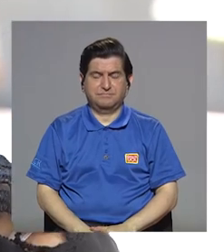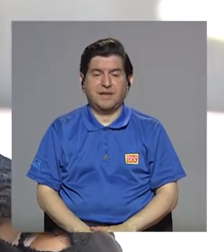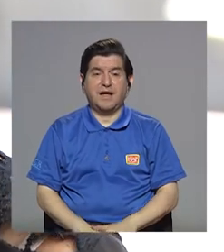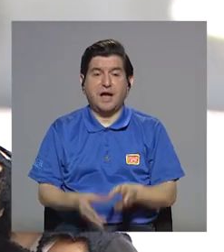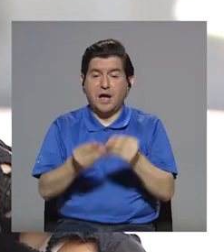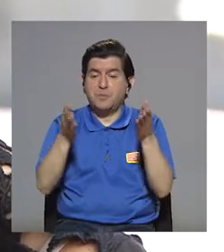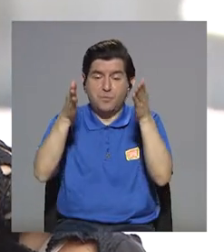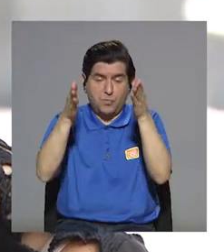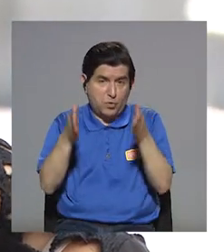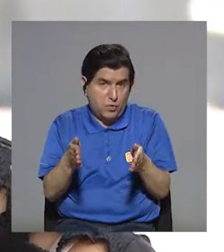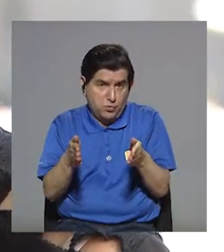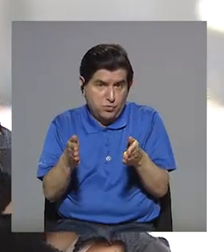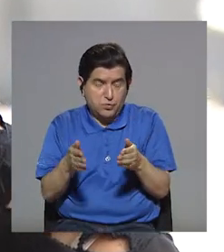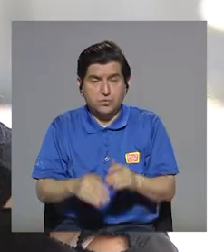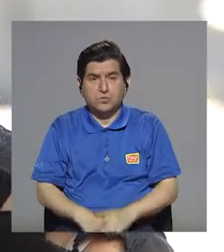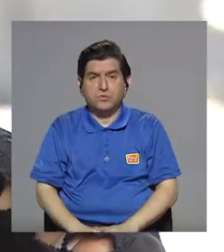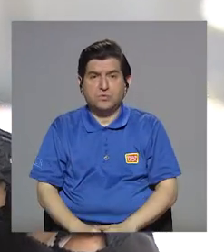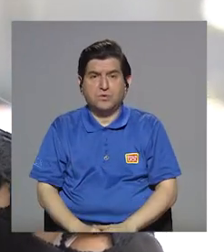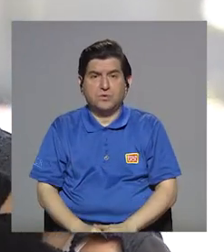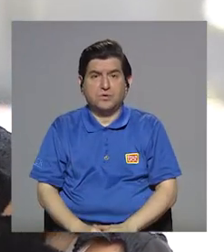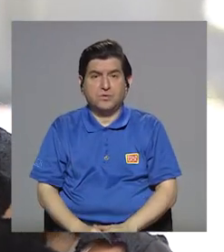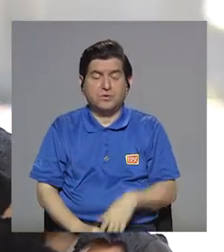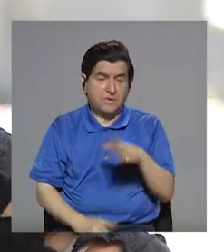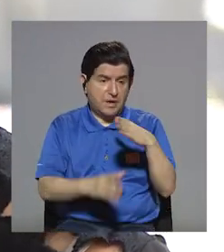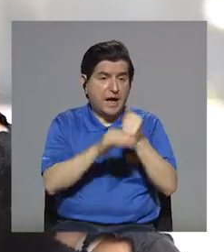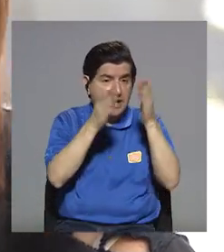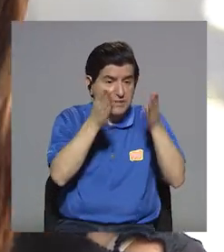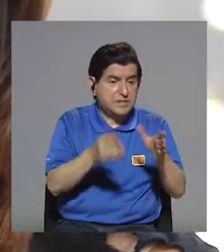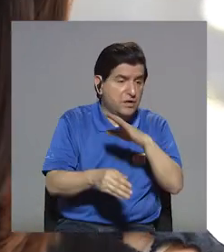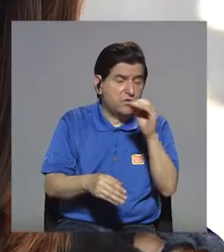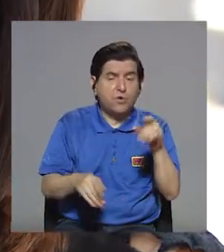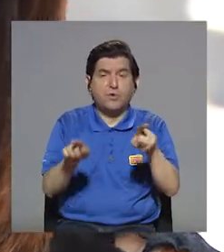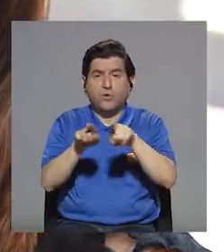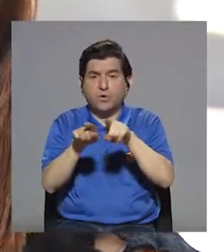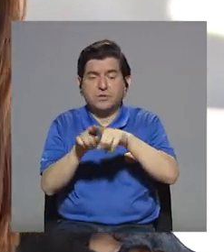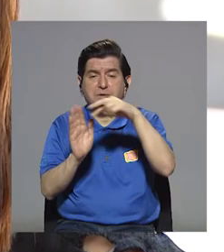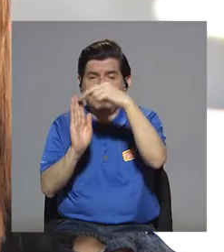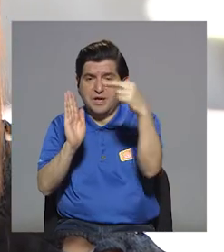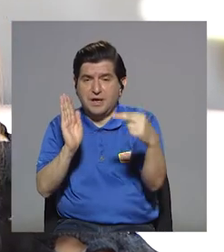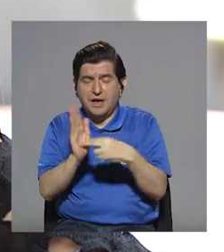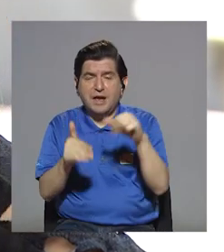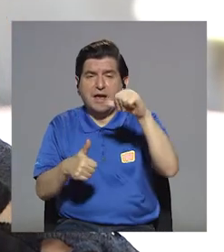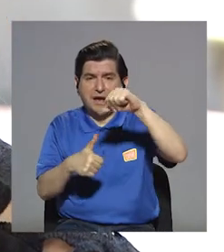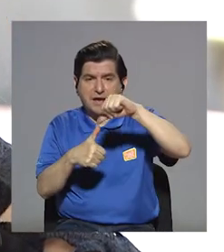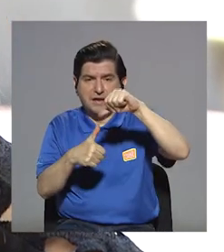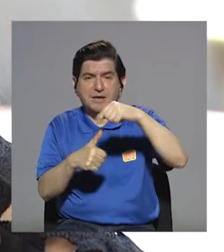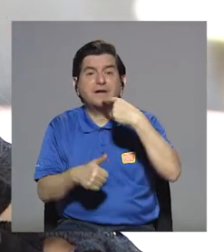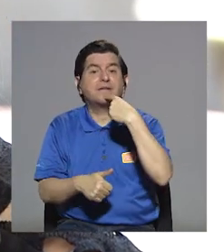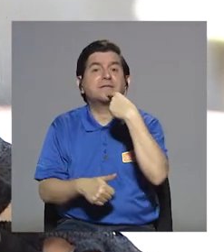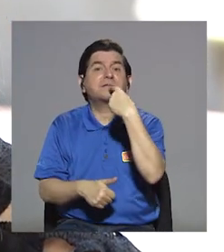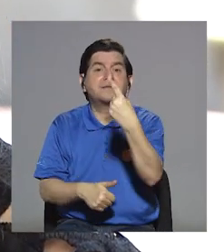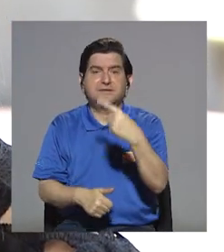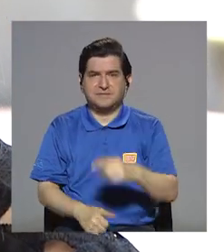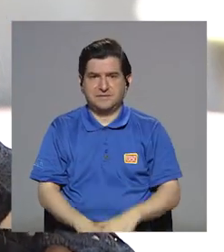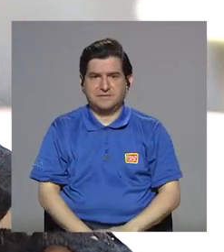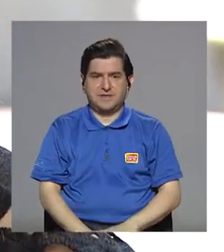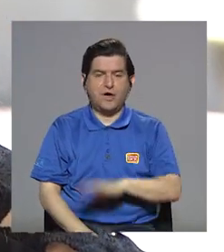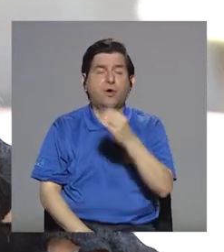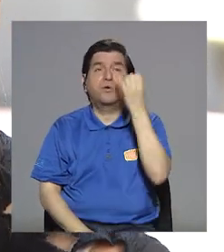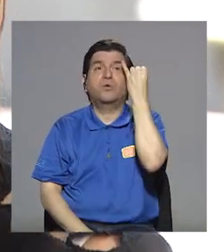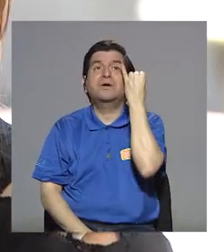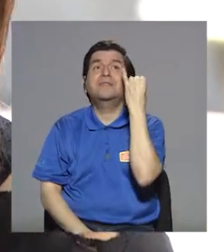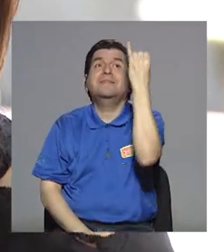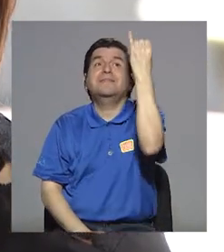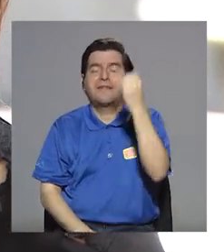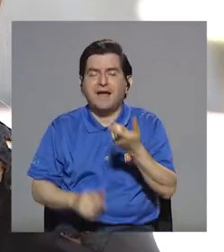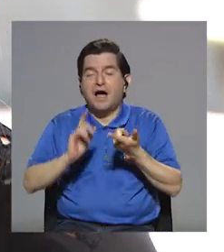productor, bueno, el generador del producto, o en este reglamento centroamericano dice, o nos da